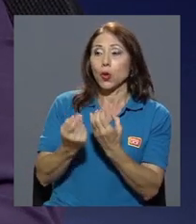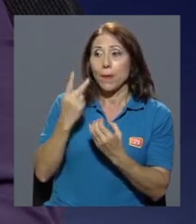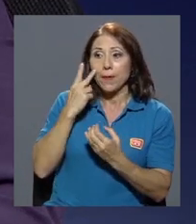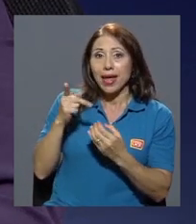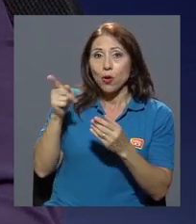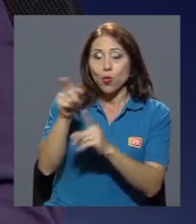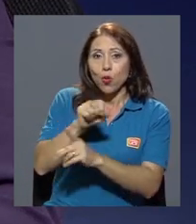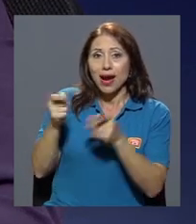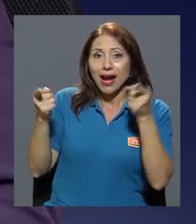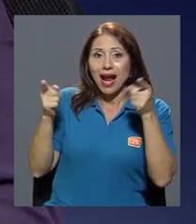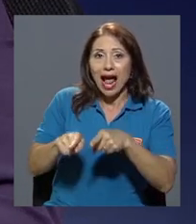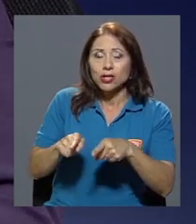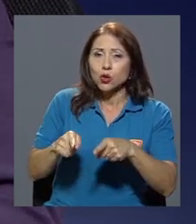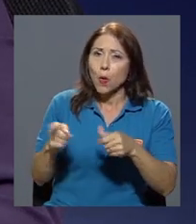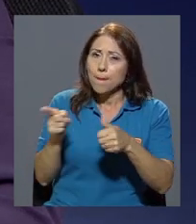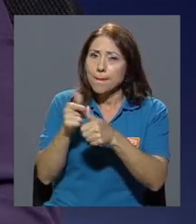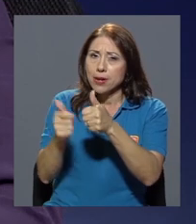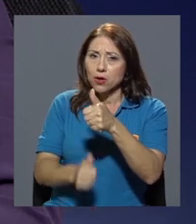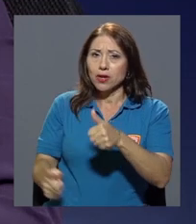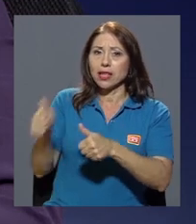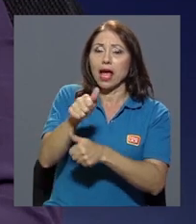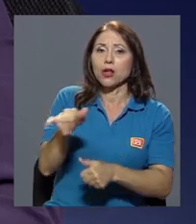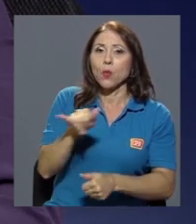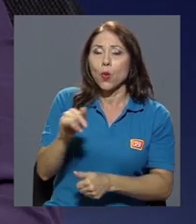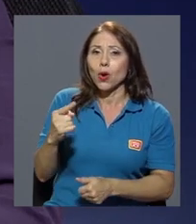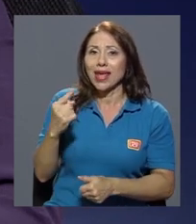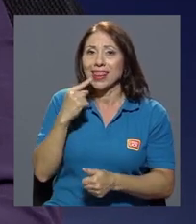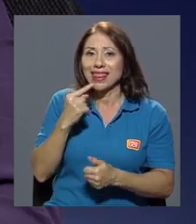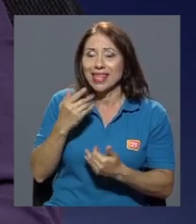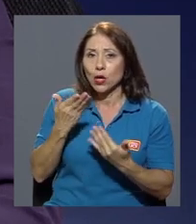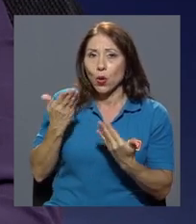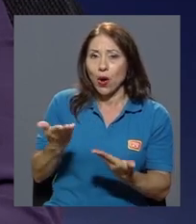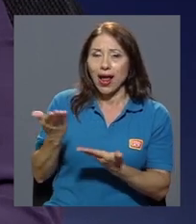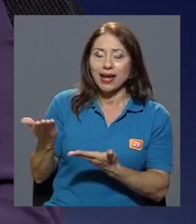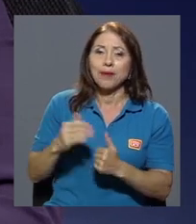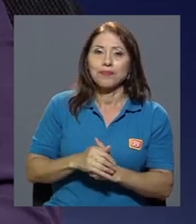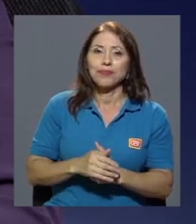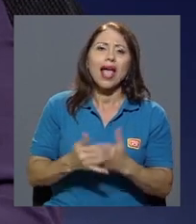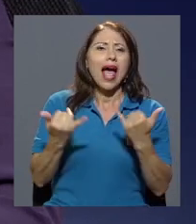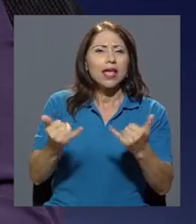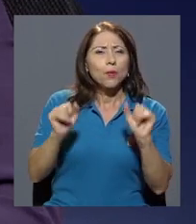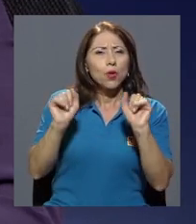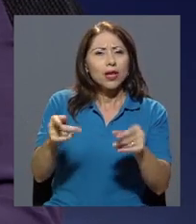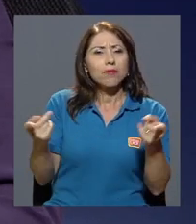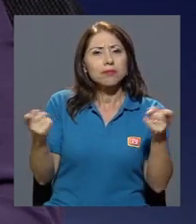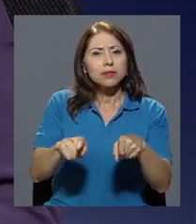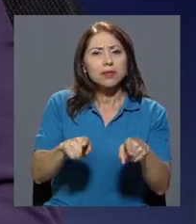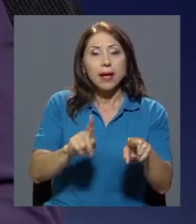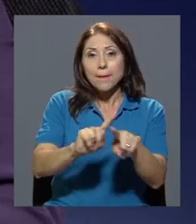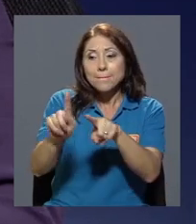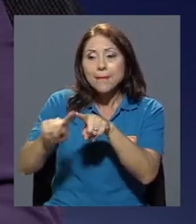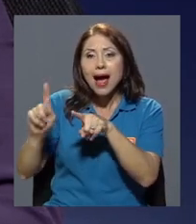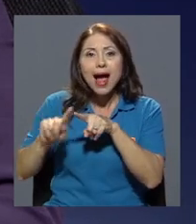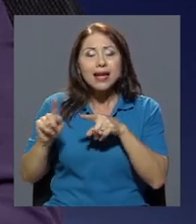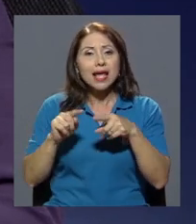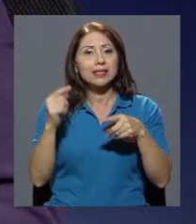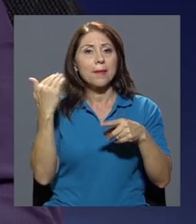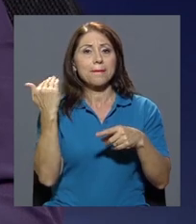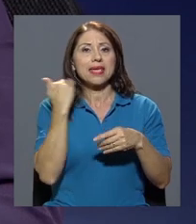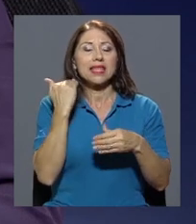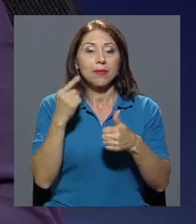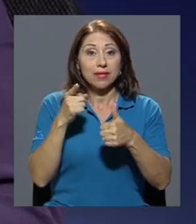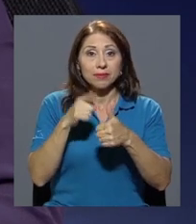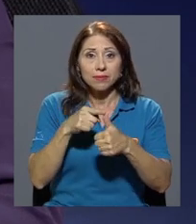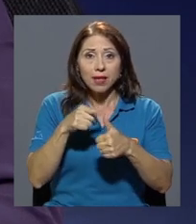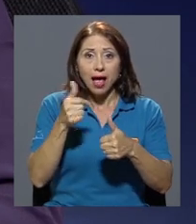precisamente por lo acaba de escribir Leana. Se podría presentar, ahí hay varias víctimas, por una